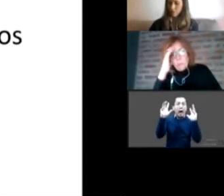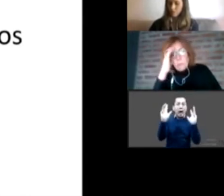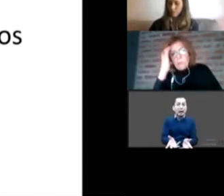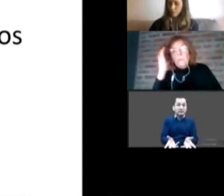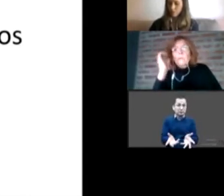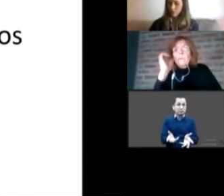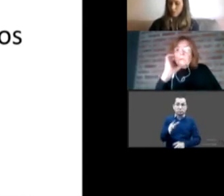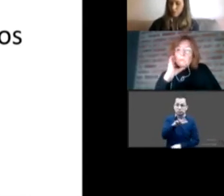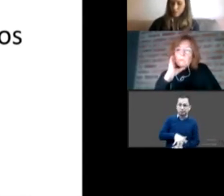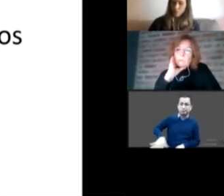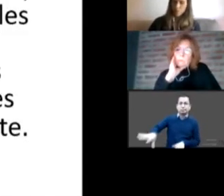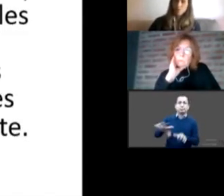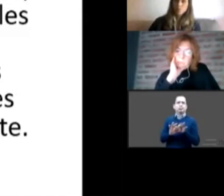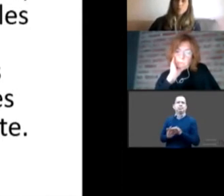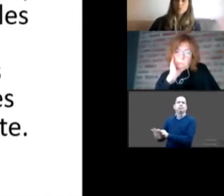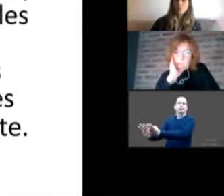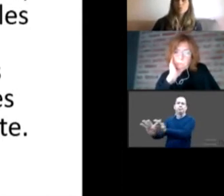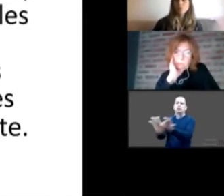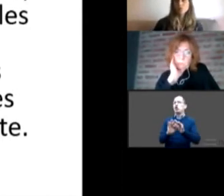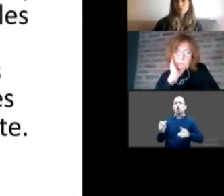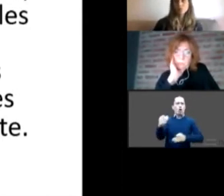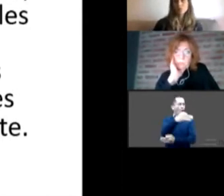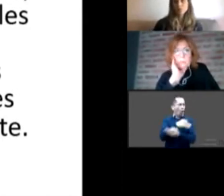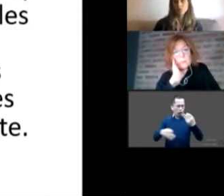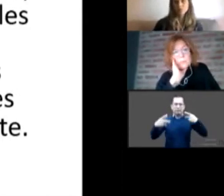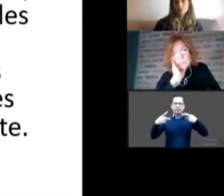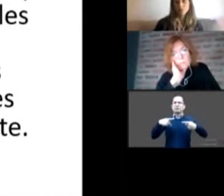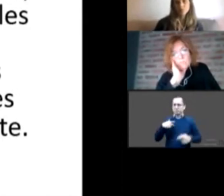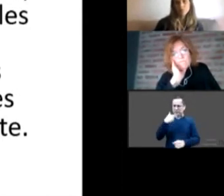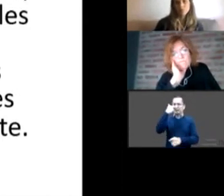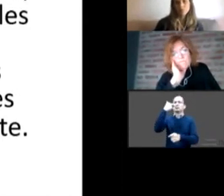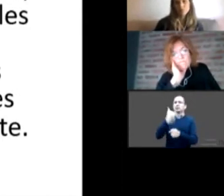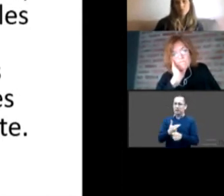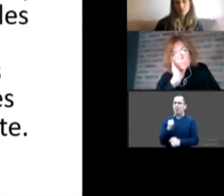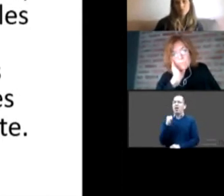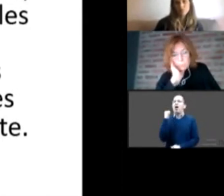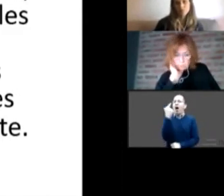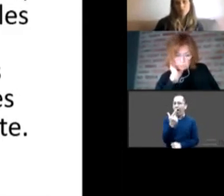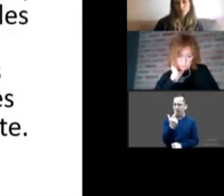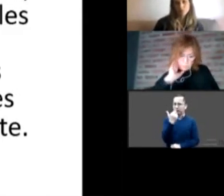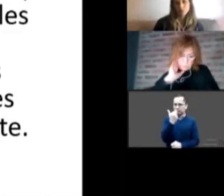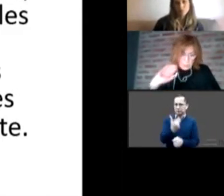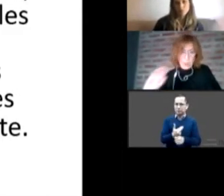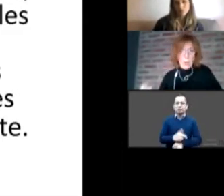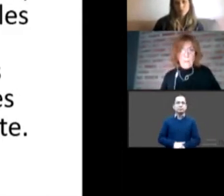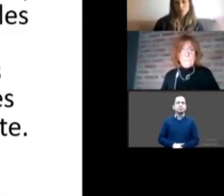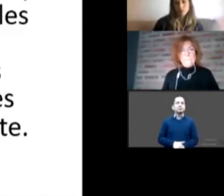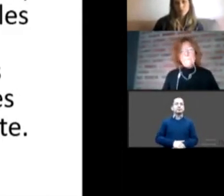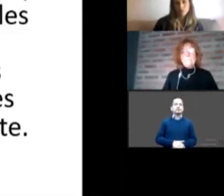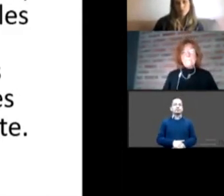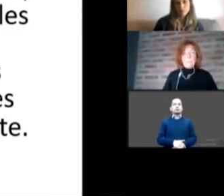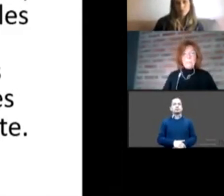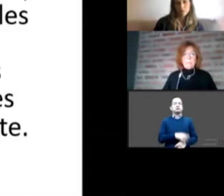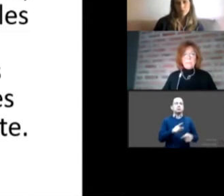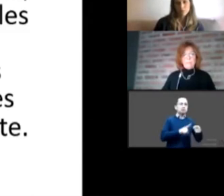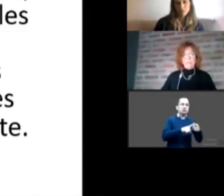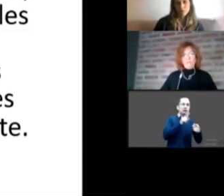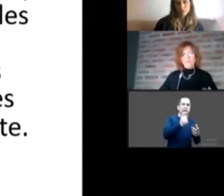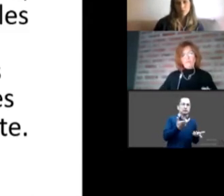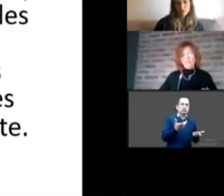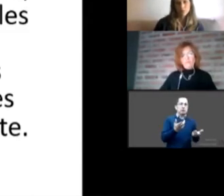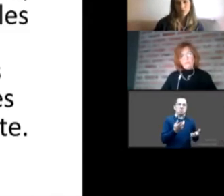ver. La que sigo. Entonces, de la vulnerabilidad o la vulnerabilidad